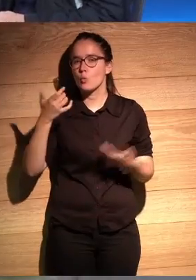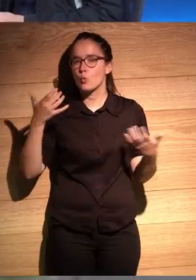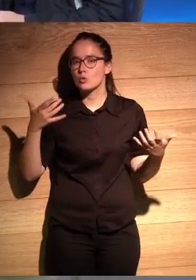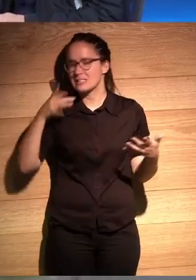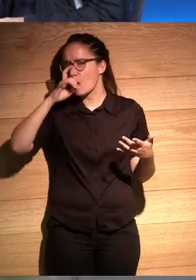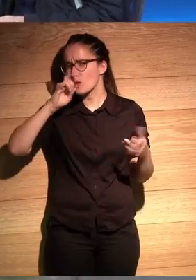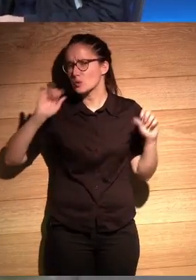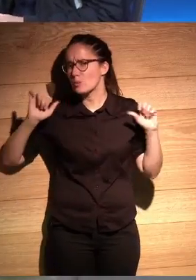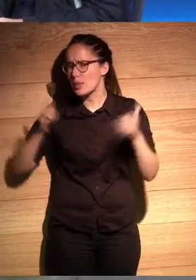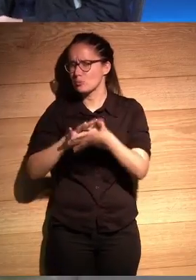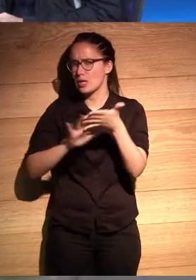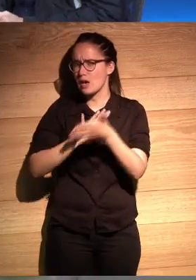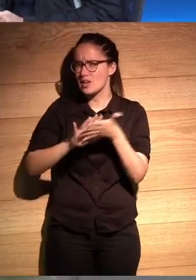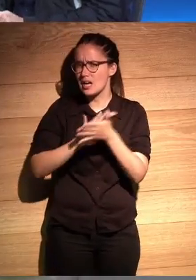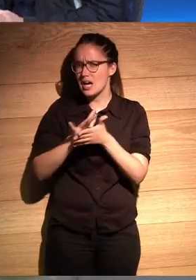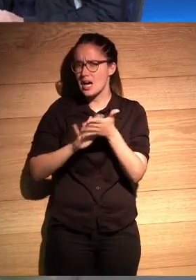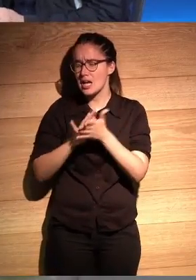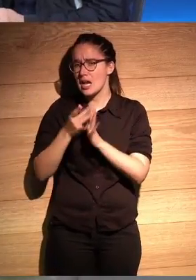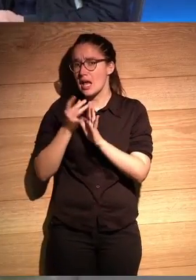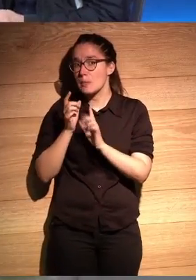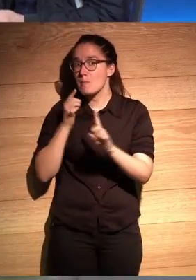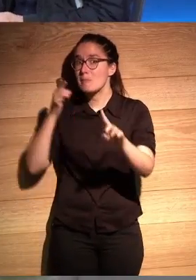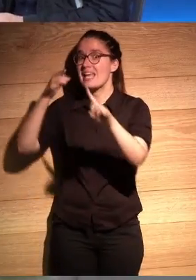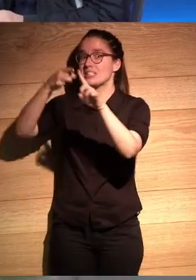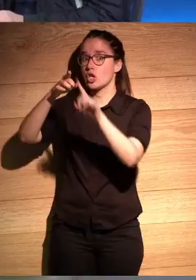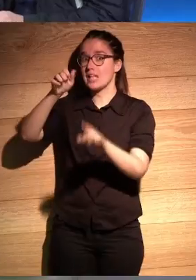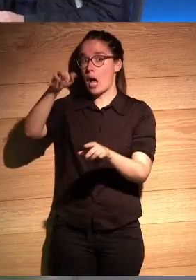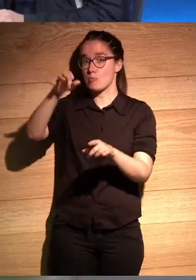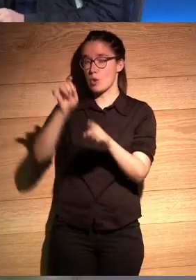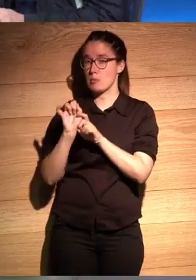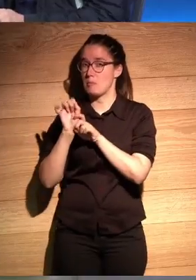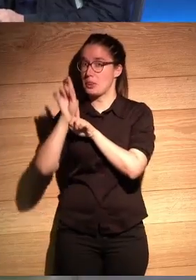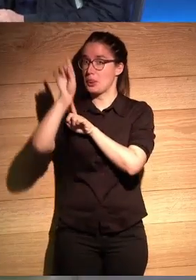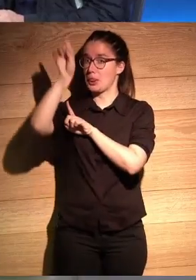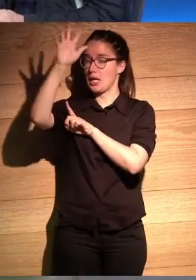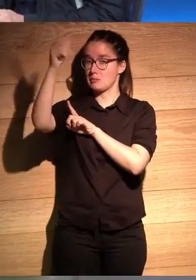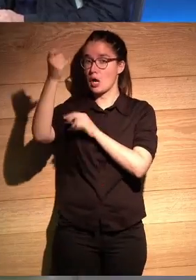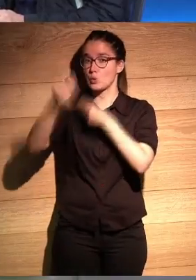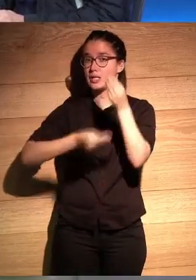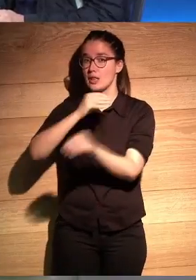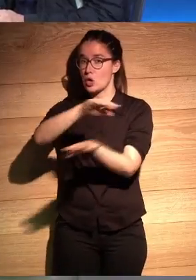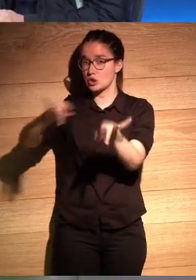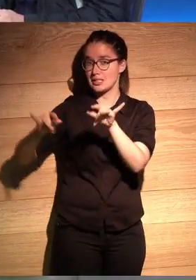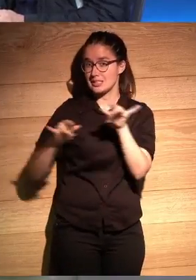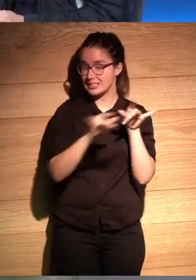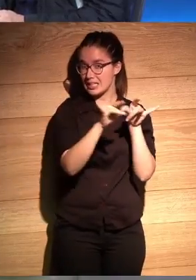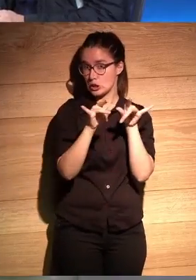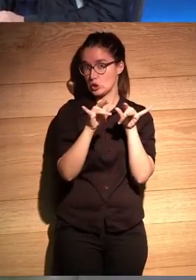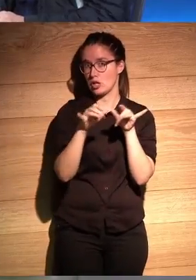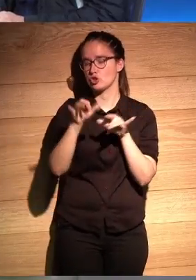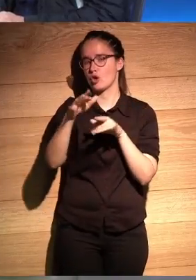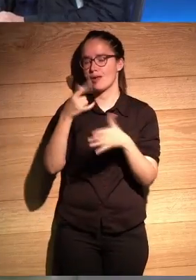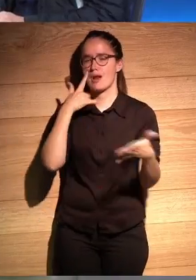te acuerdas que empezamos a hablar las misiones Apolo algunas de las misiones Apolo utilizan el desierto los desiertos de Sonora para sus